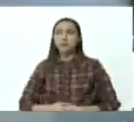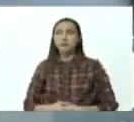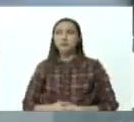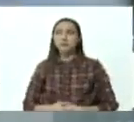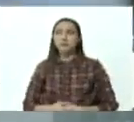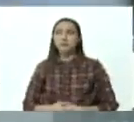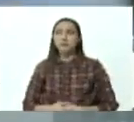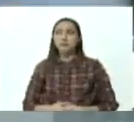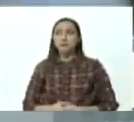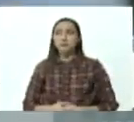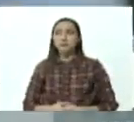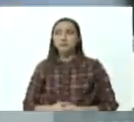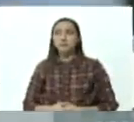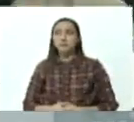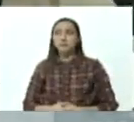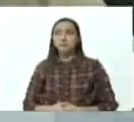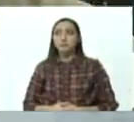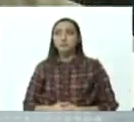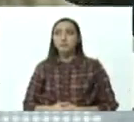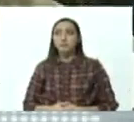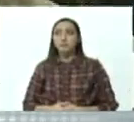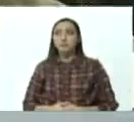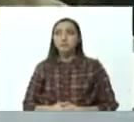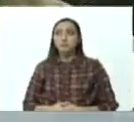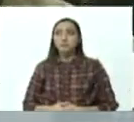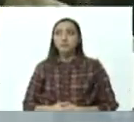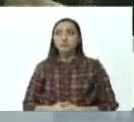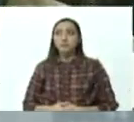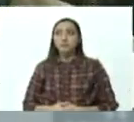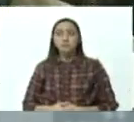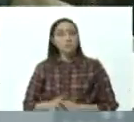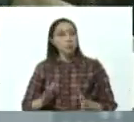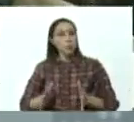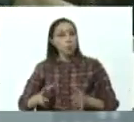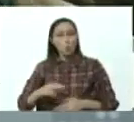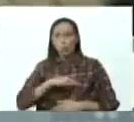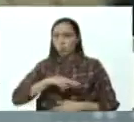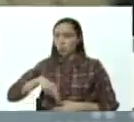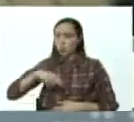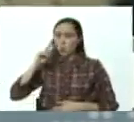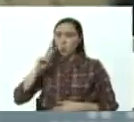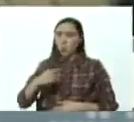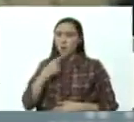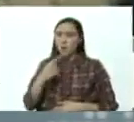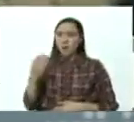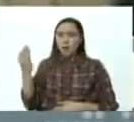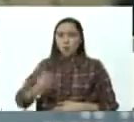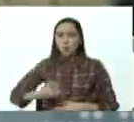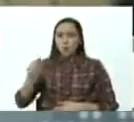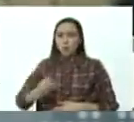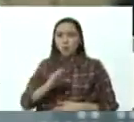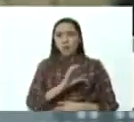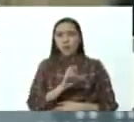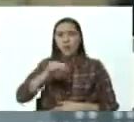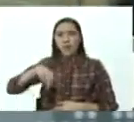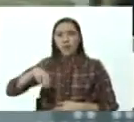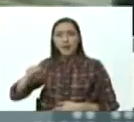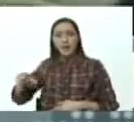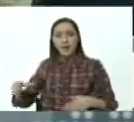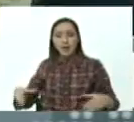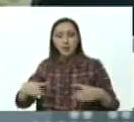es para nosotros ya un un logro siempre lo decimos en nuestro consejo nacional electoral